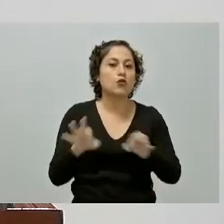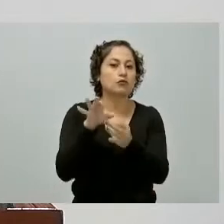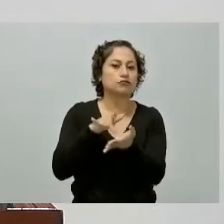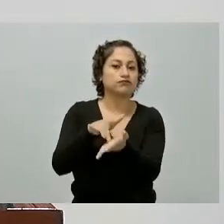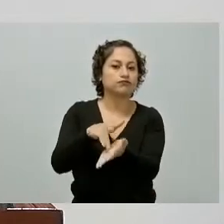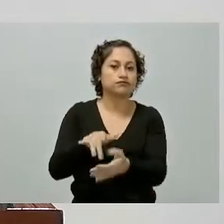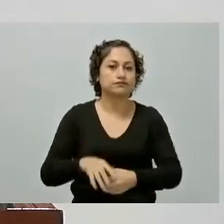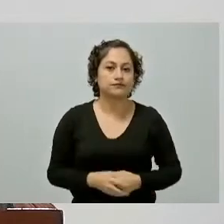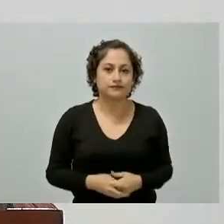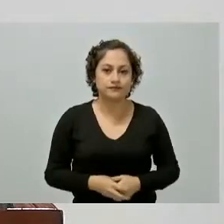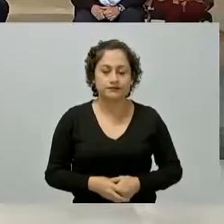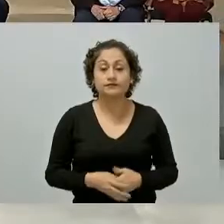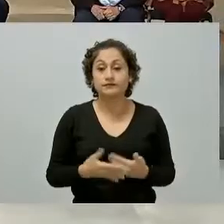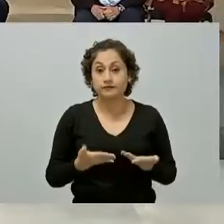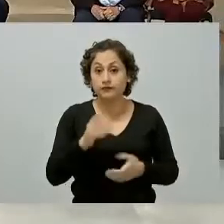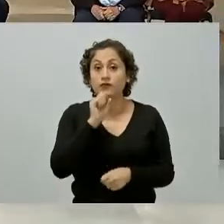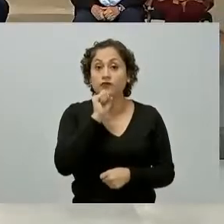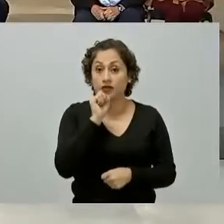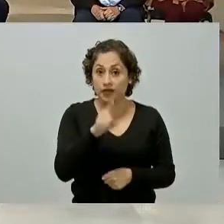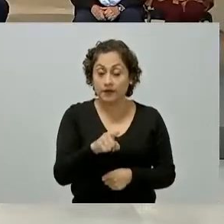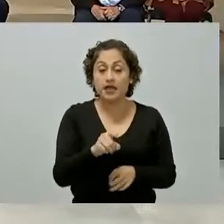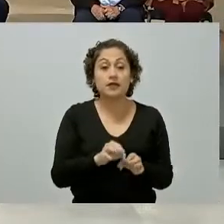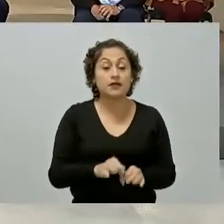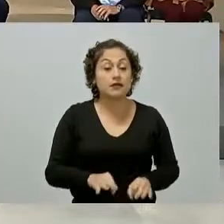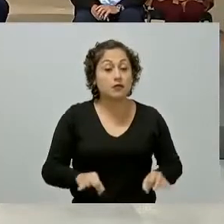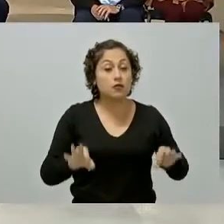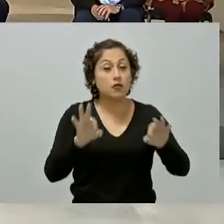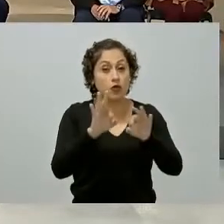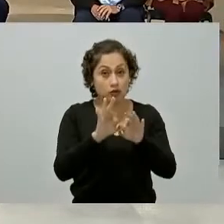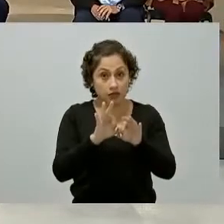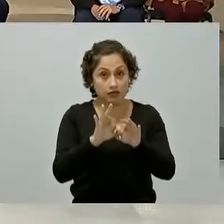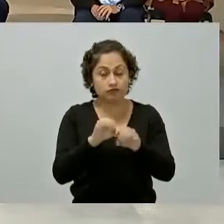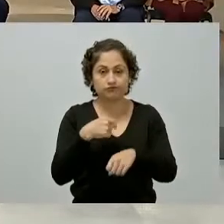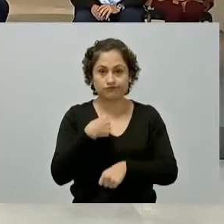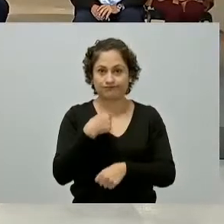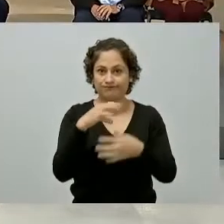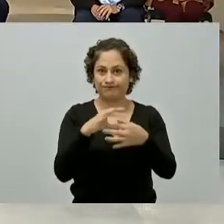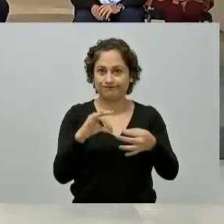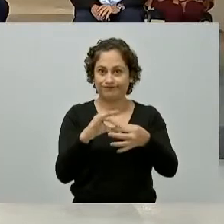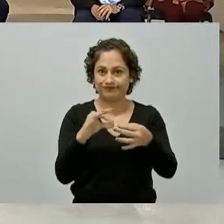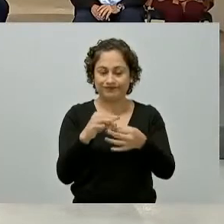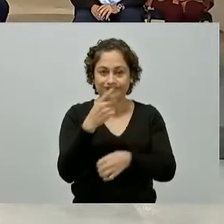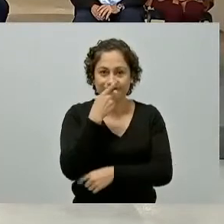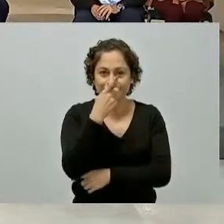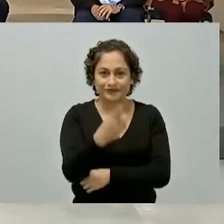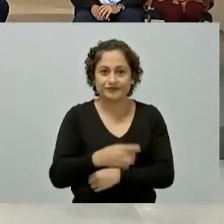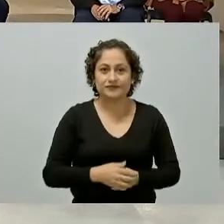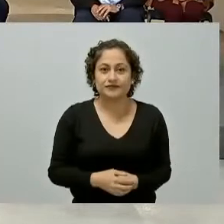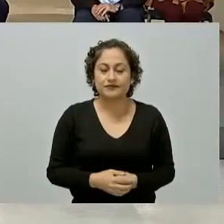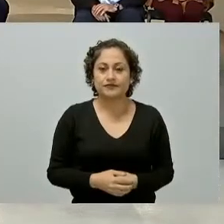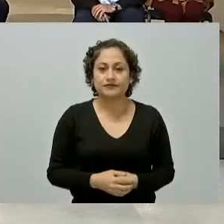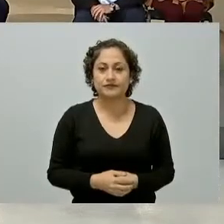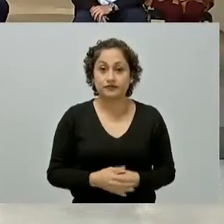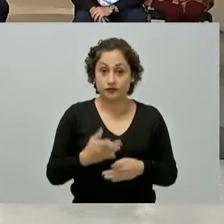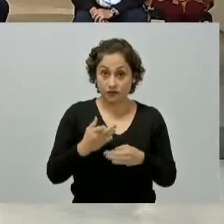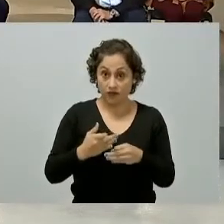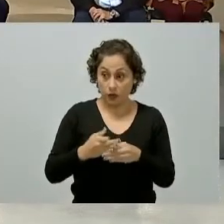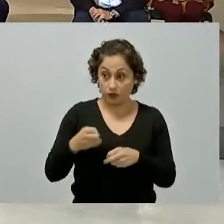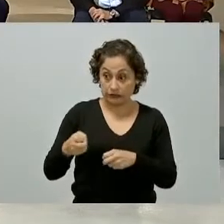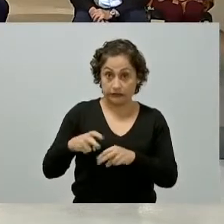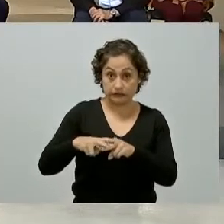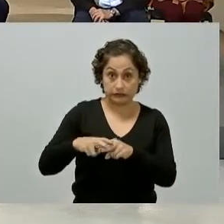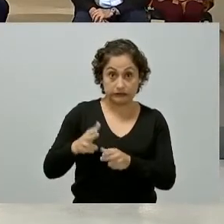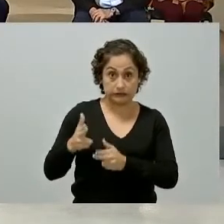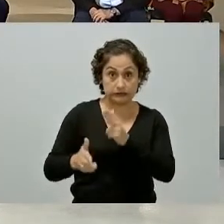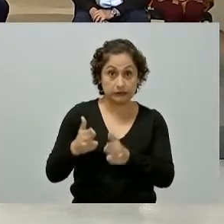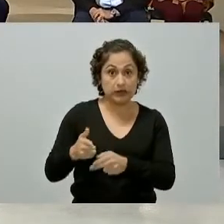por otro lado y es importante también mencionarlo esta obra esta obra tiene